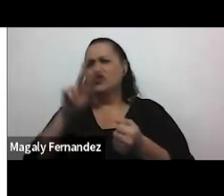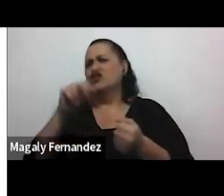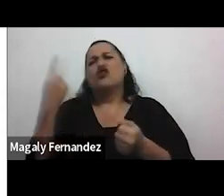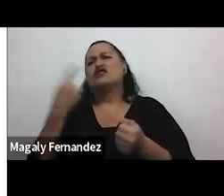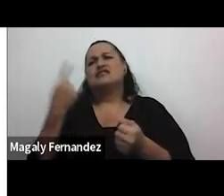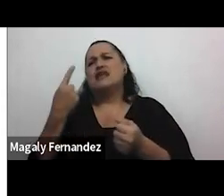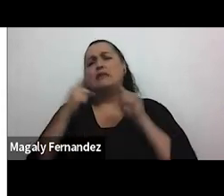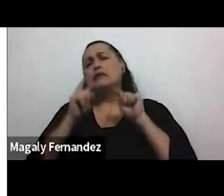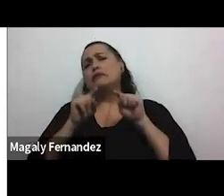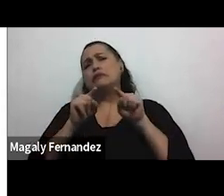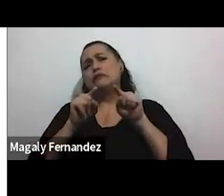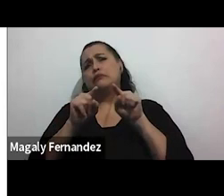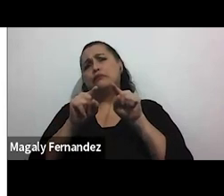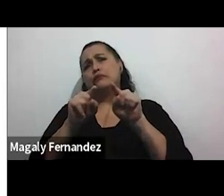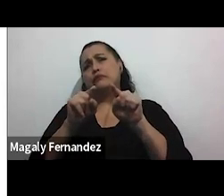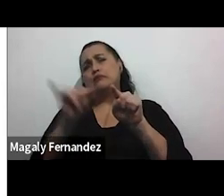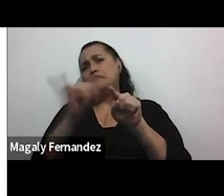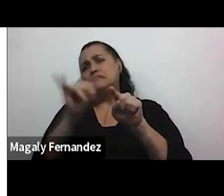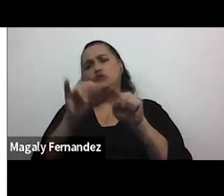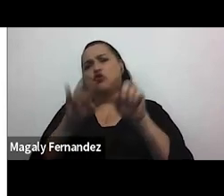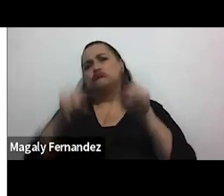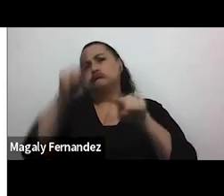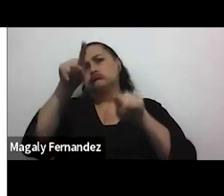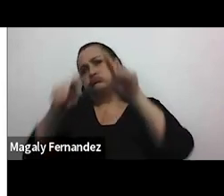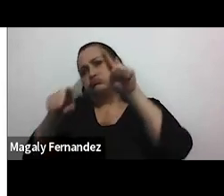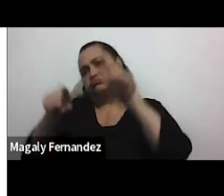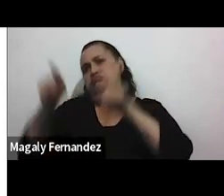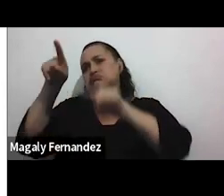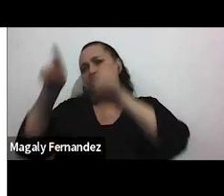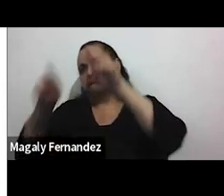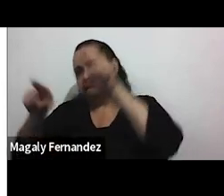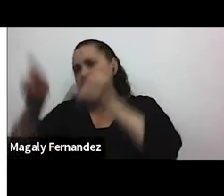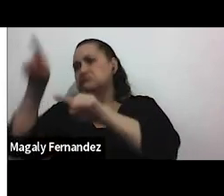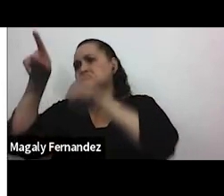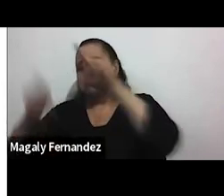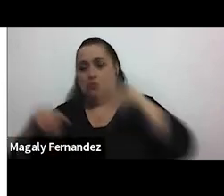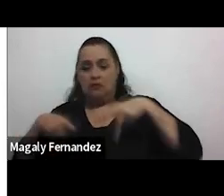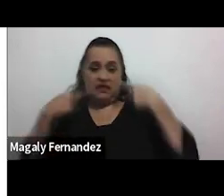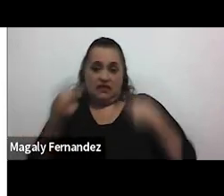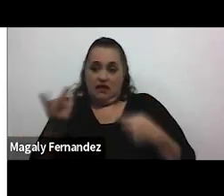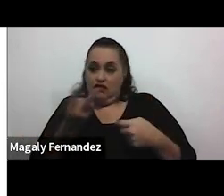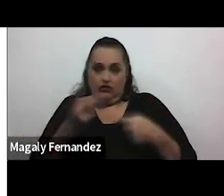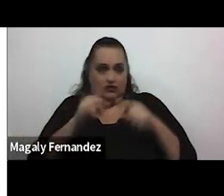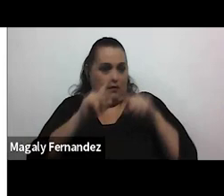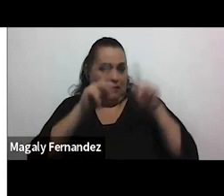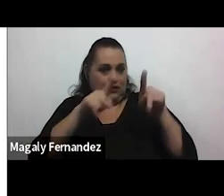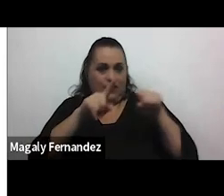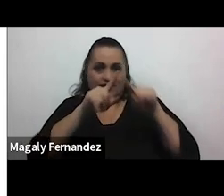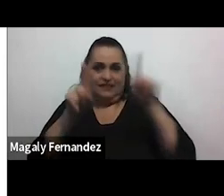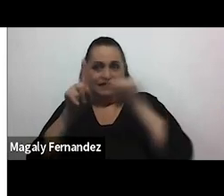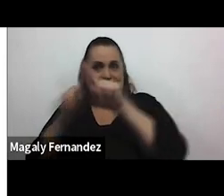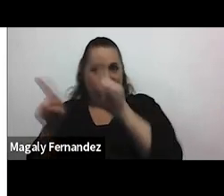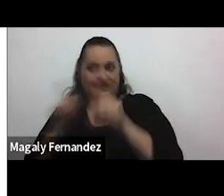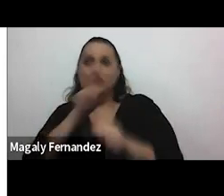lineal sino que hay altos y bajos en la relación de pareja o incluso en las vidas personales de esas dos personas entonces tenemos ese